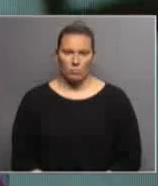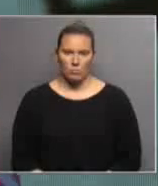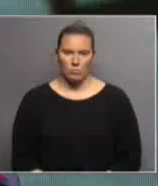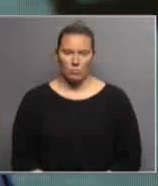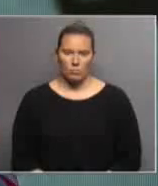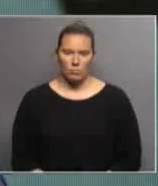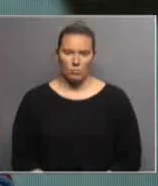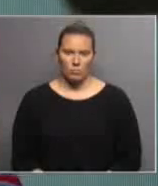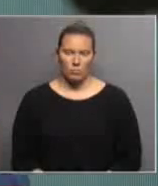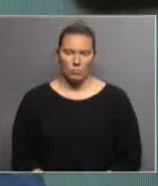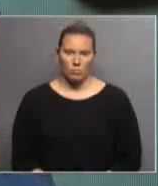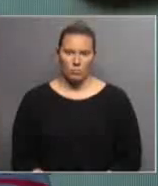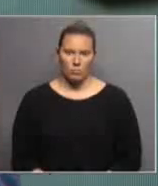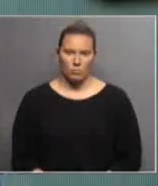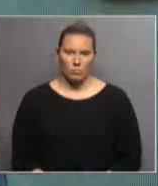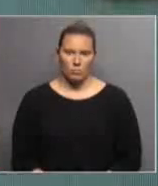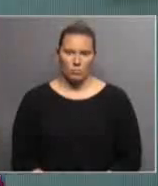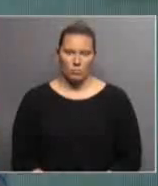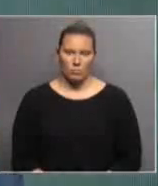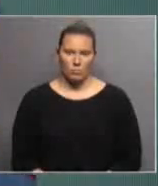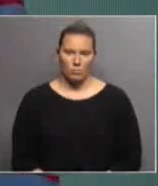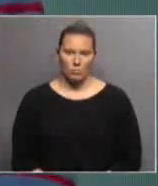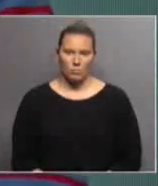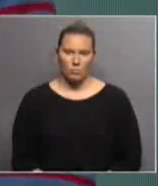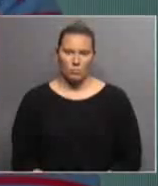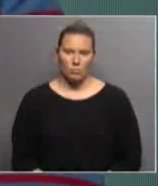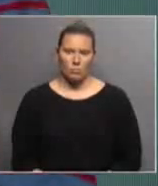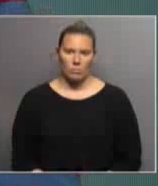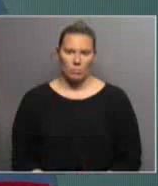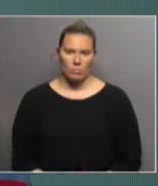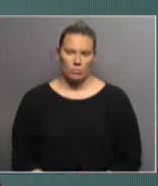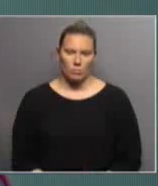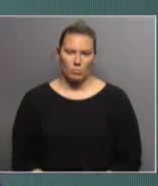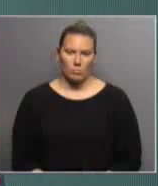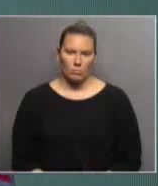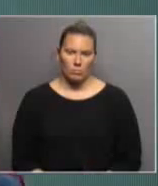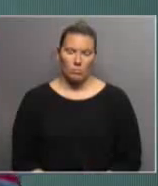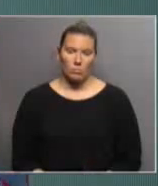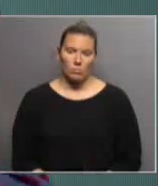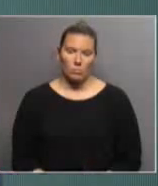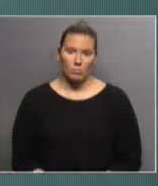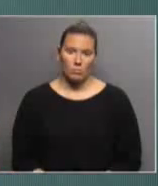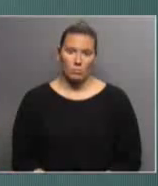secundaria como en la auto. Tienen información, tienen intérprete, tienen accesibilidad. En el